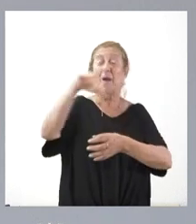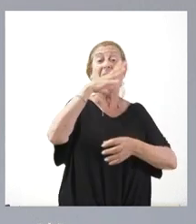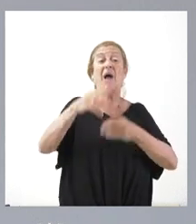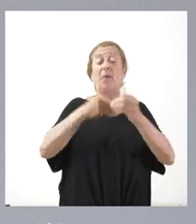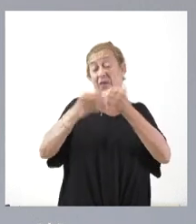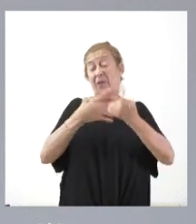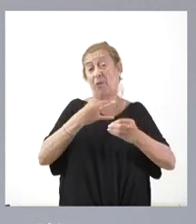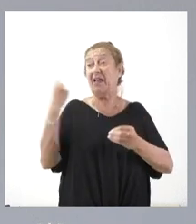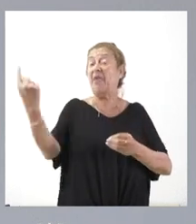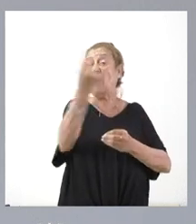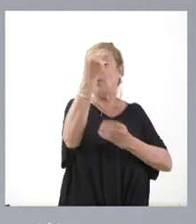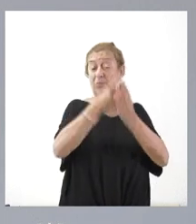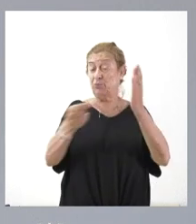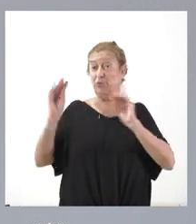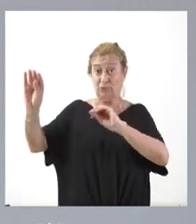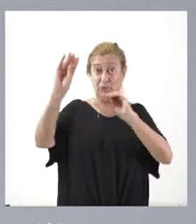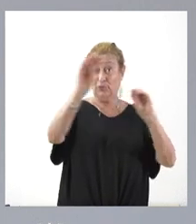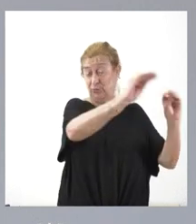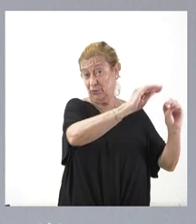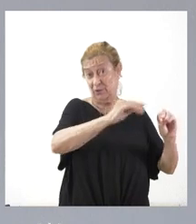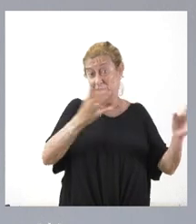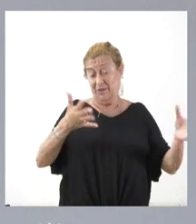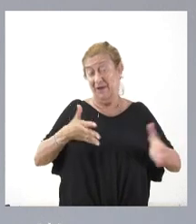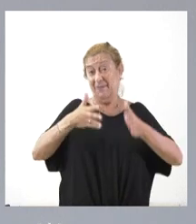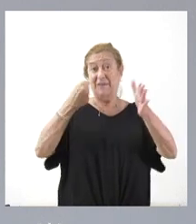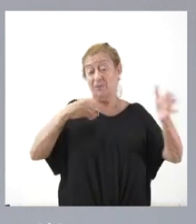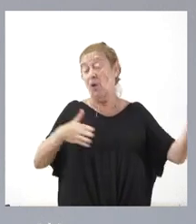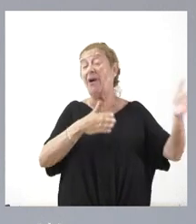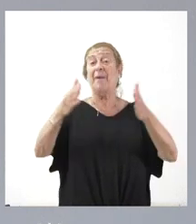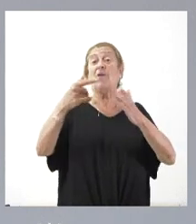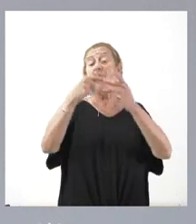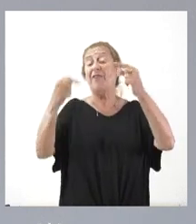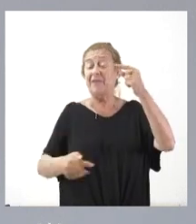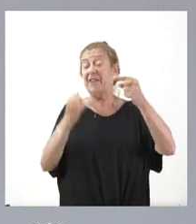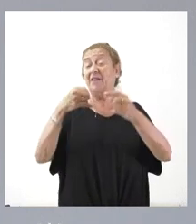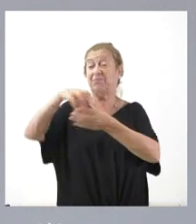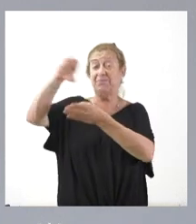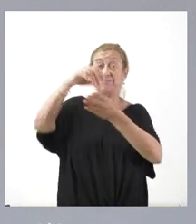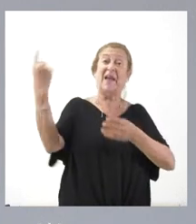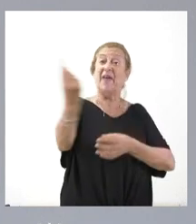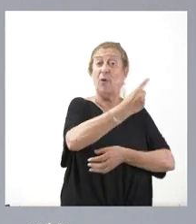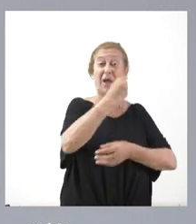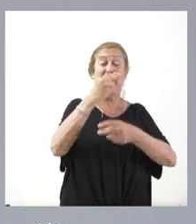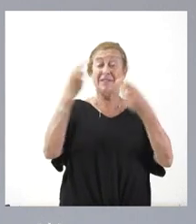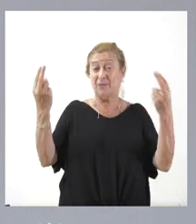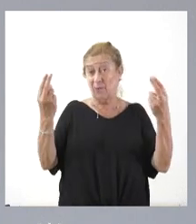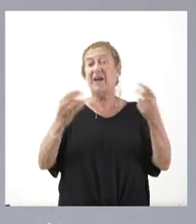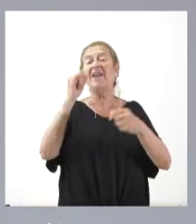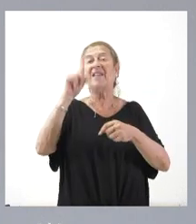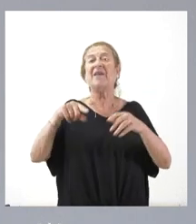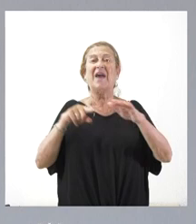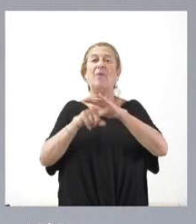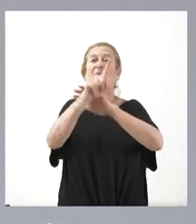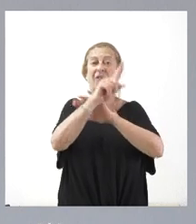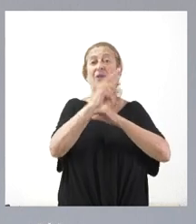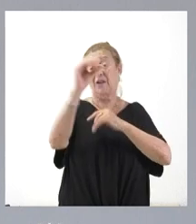propios presupuestos, que básicamente es la senda del déficit y su distribución entre Administraciones públicas y también la evolución prevista de las entregas